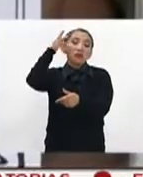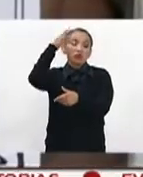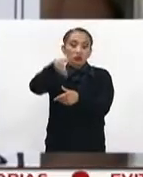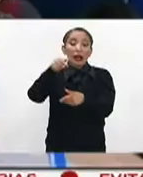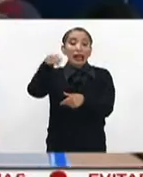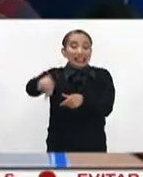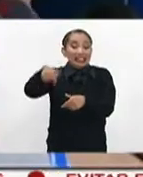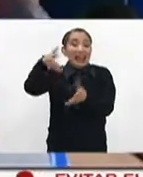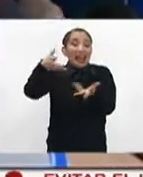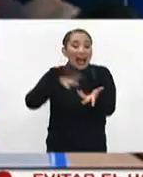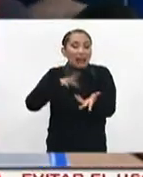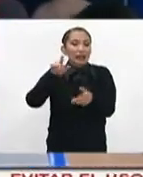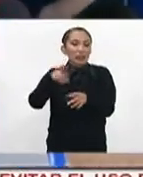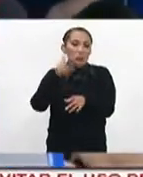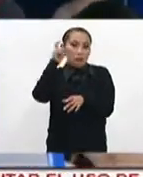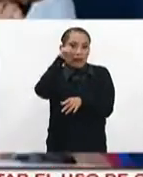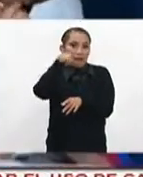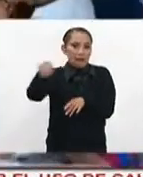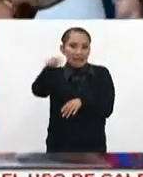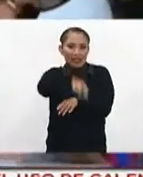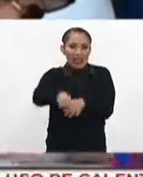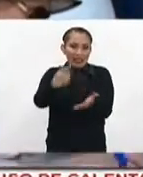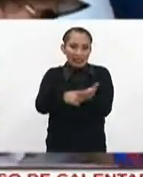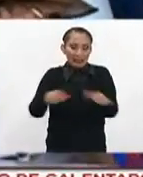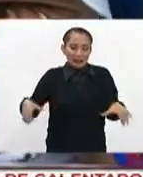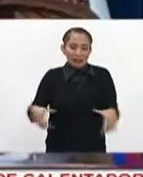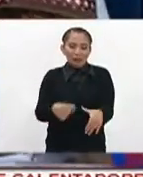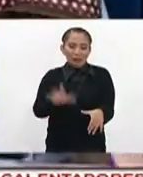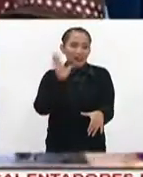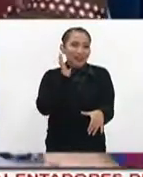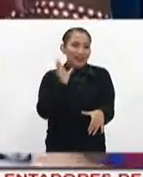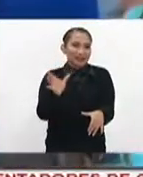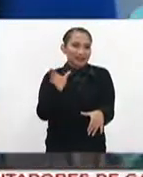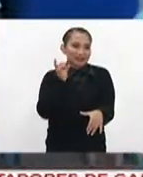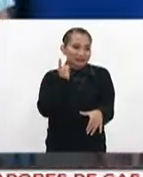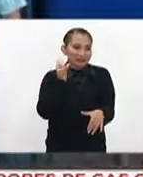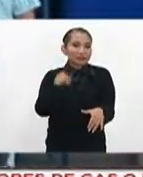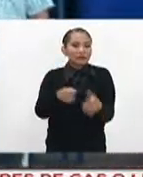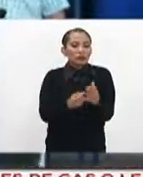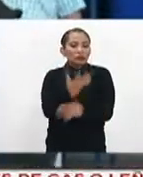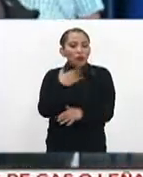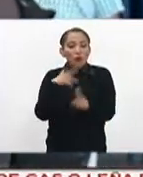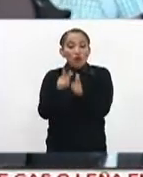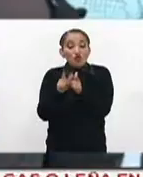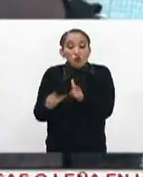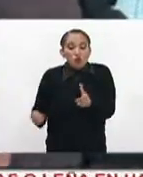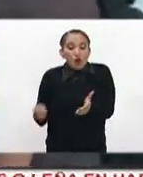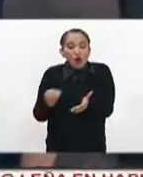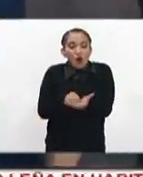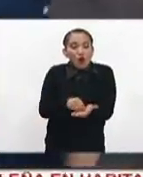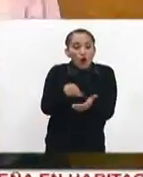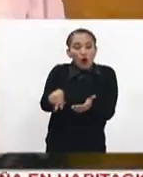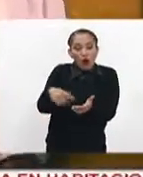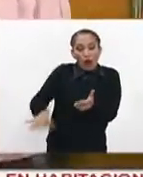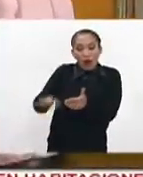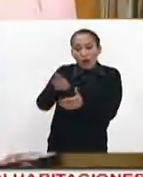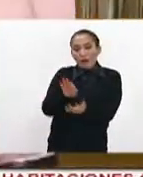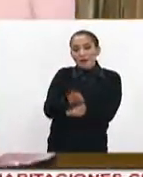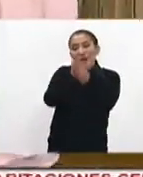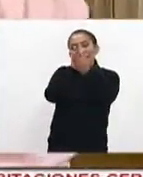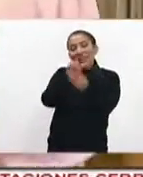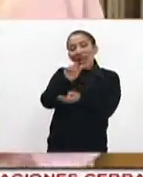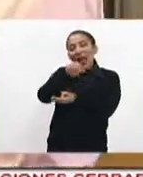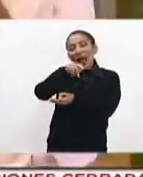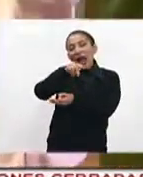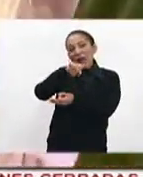Ahí va a tener bastantes complicaciones en el Congreso Nacional. Hay una nueva fuerza política en Chile, el Frente Amplio, que es